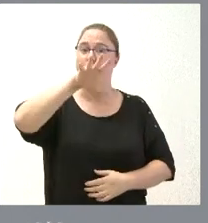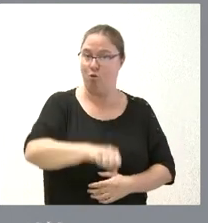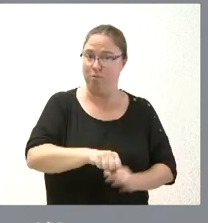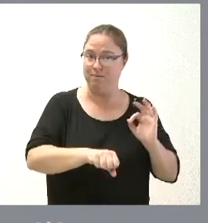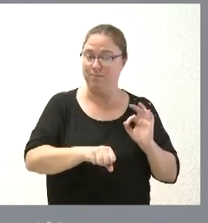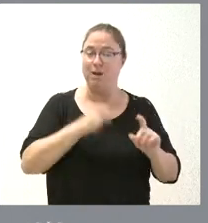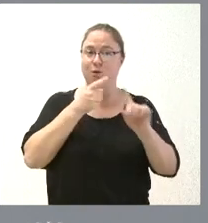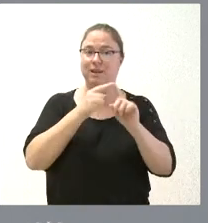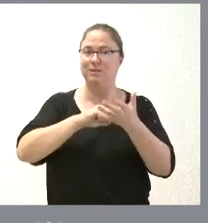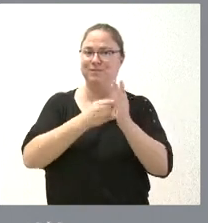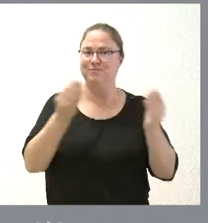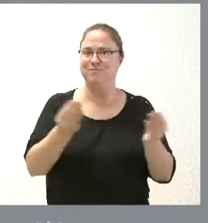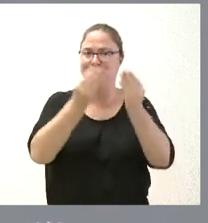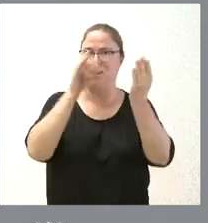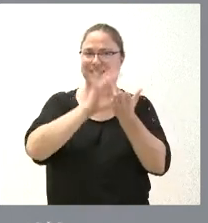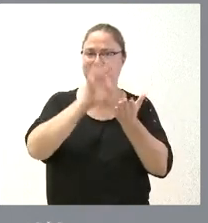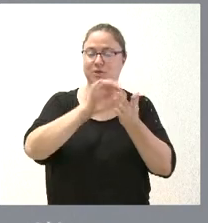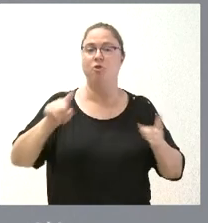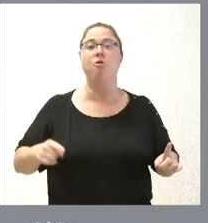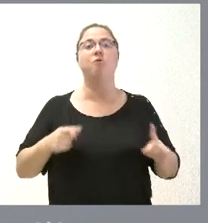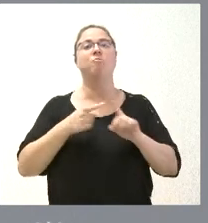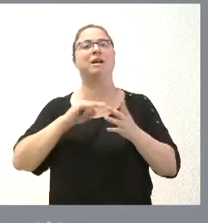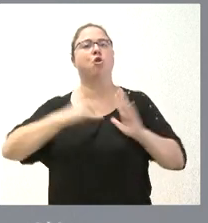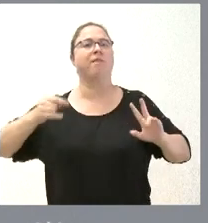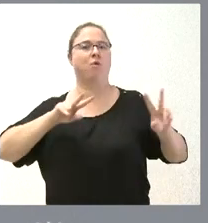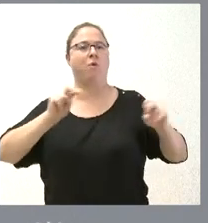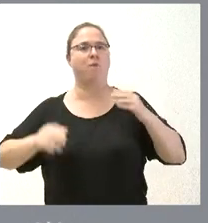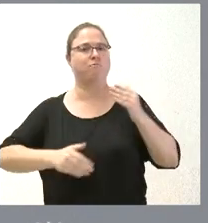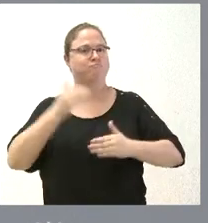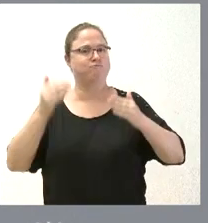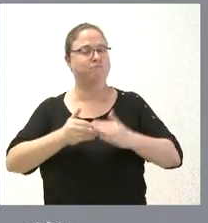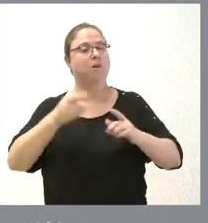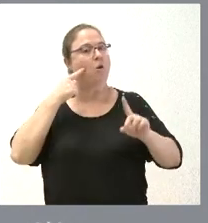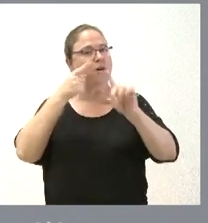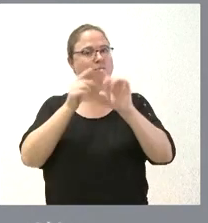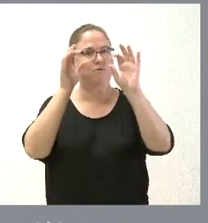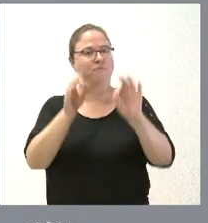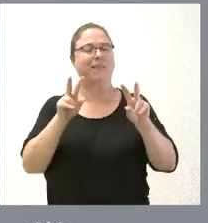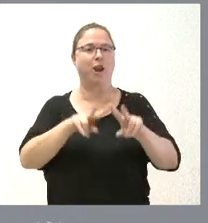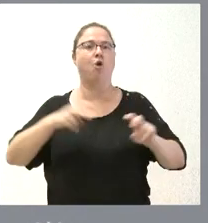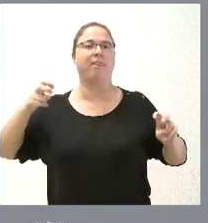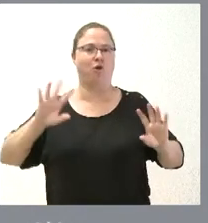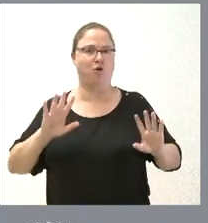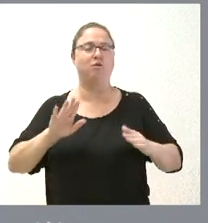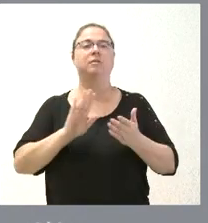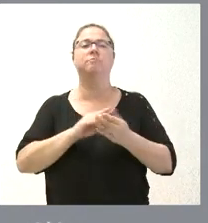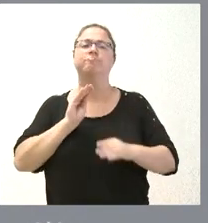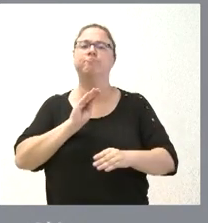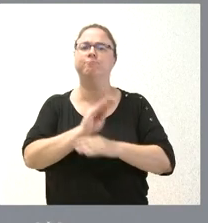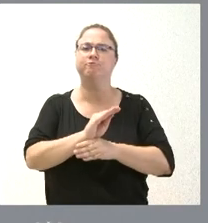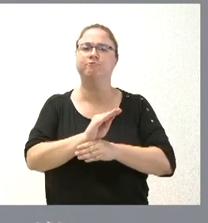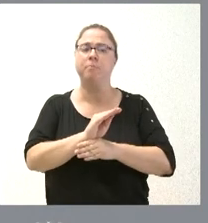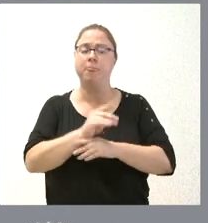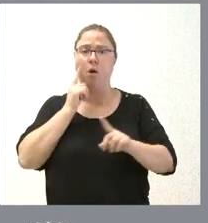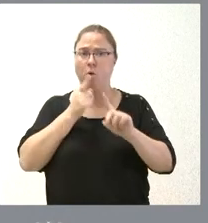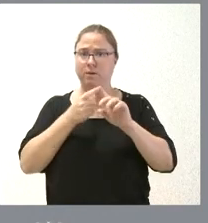servicios, pero también es innovación y, por tanto, junto a esto lleva aparejado este objetivo de la innovación. Hablamos de dotar para